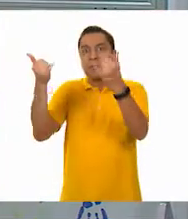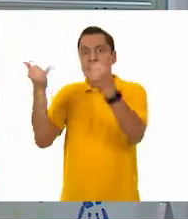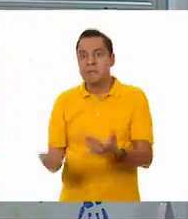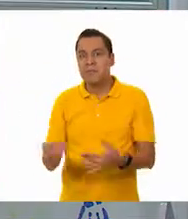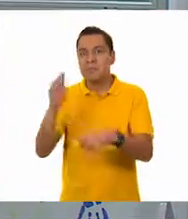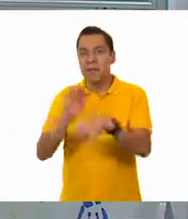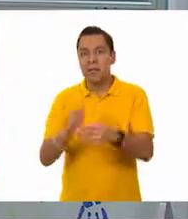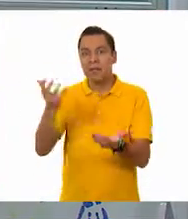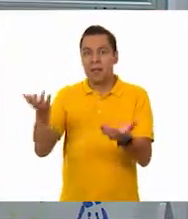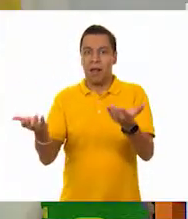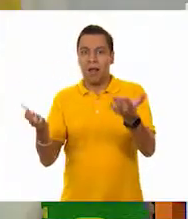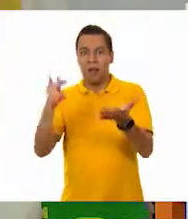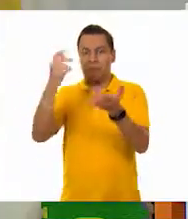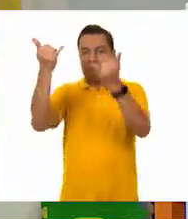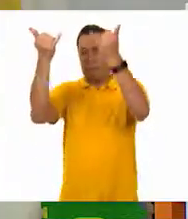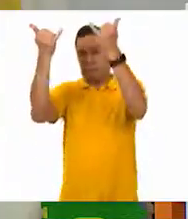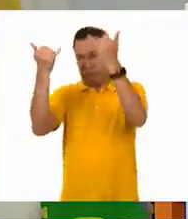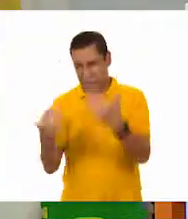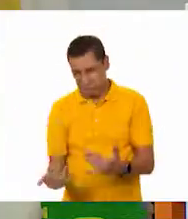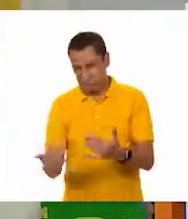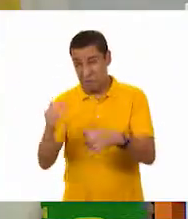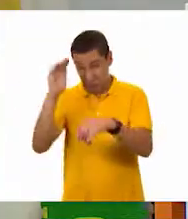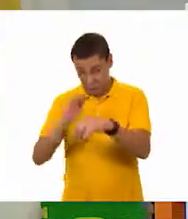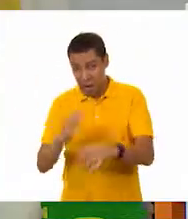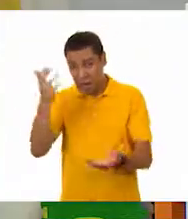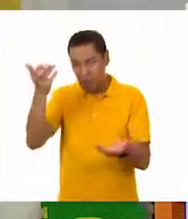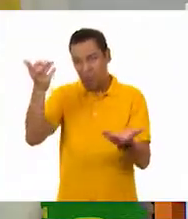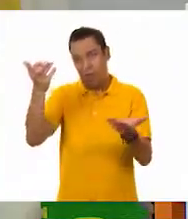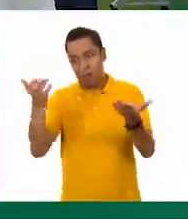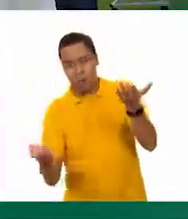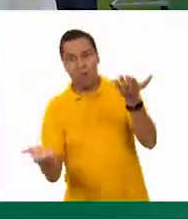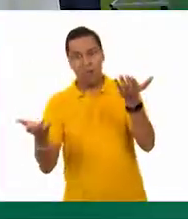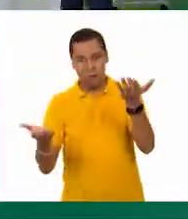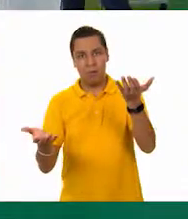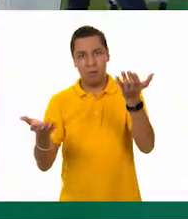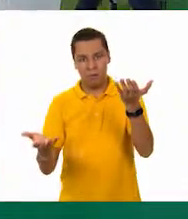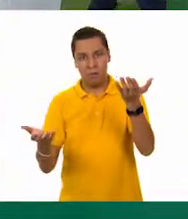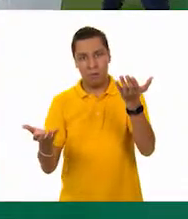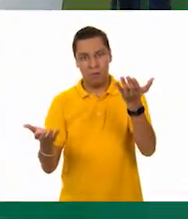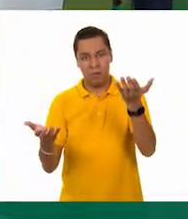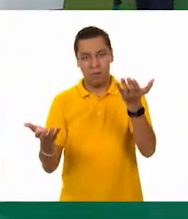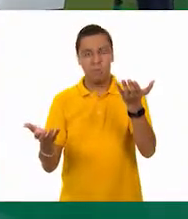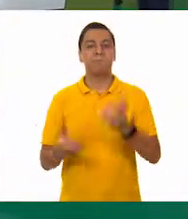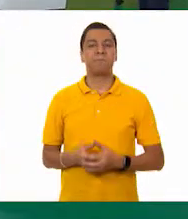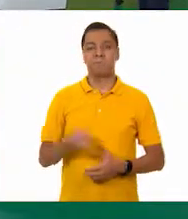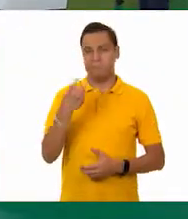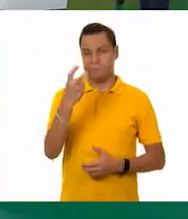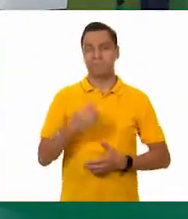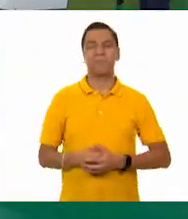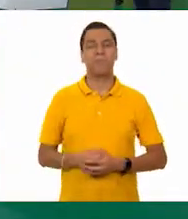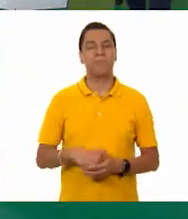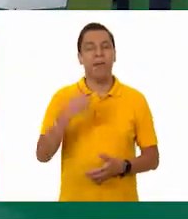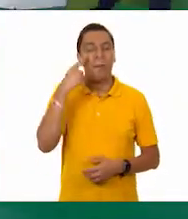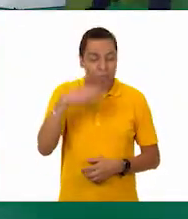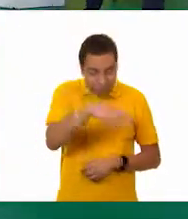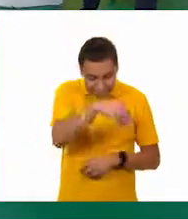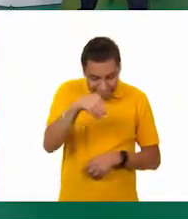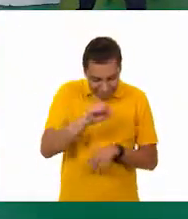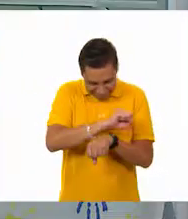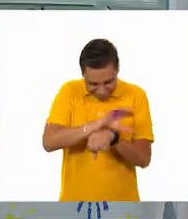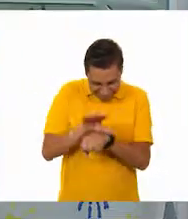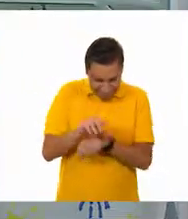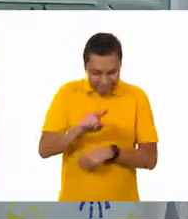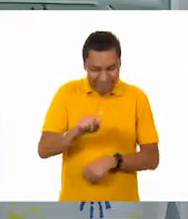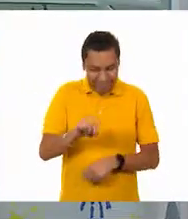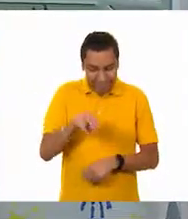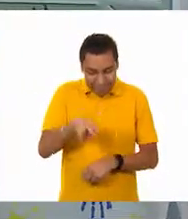Ayudará a que se incline... Exacto. ...hacia abajo. Muy bien. ...y va a bajar. Entonces, Tino, ¿nos puedes recapitular un poco? Si